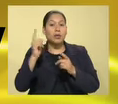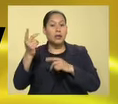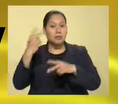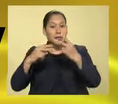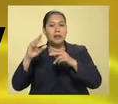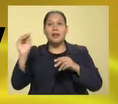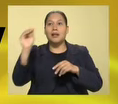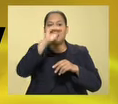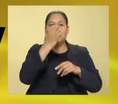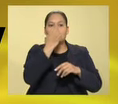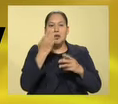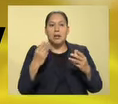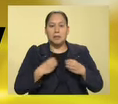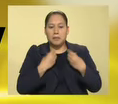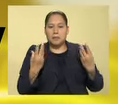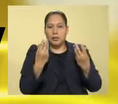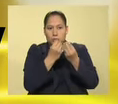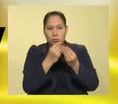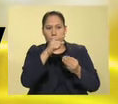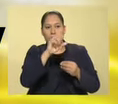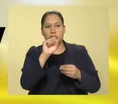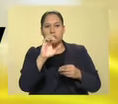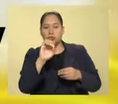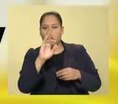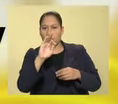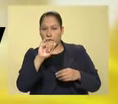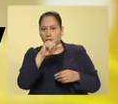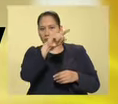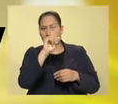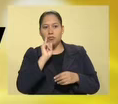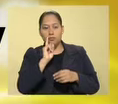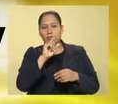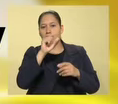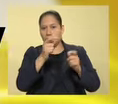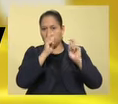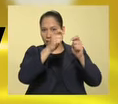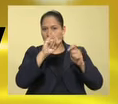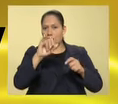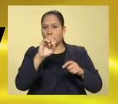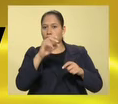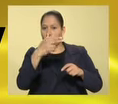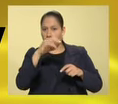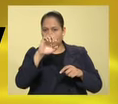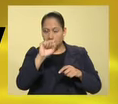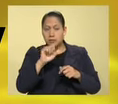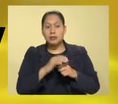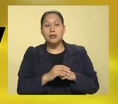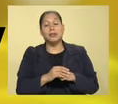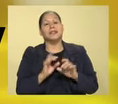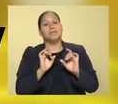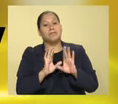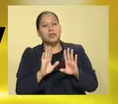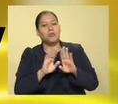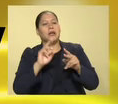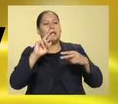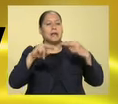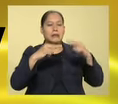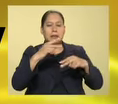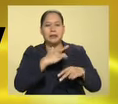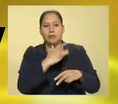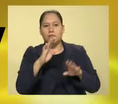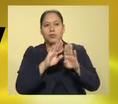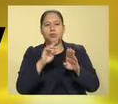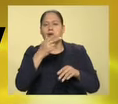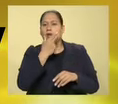intercambio estudiantil a vivir con ellos, que es precisamente Sofía, la que está interpretada por Jones. Y bueno, surge ahí como que el romance, porque